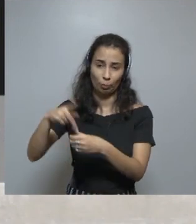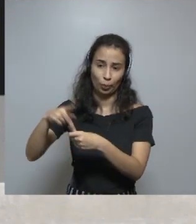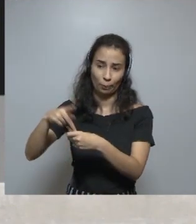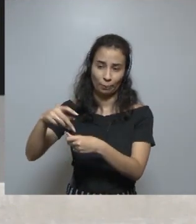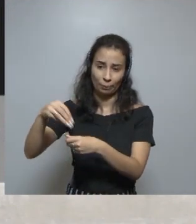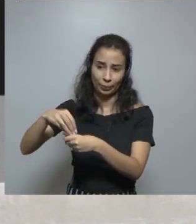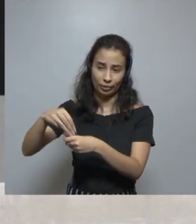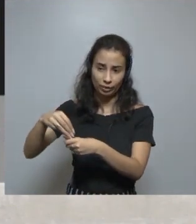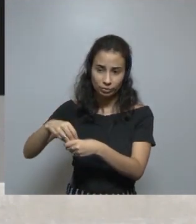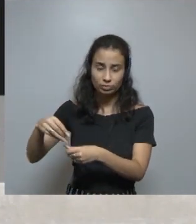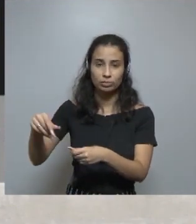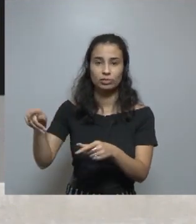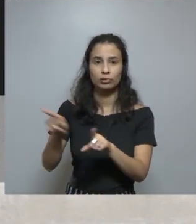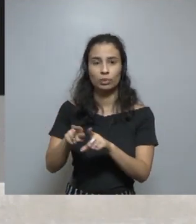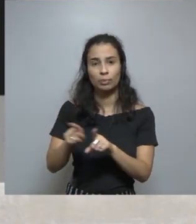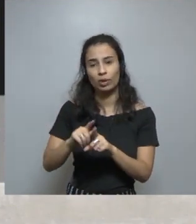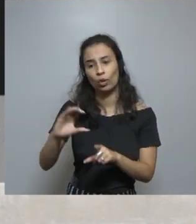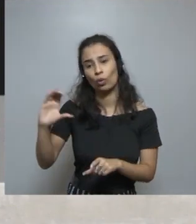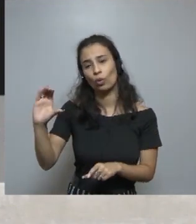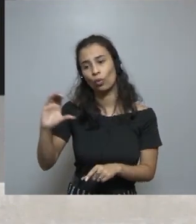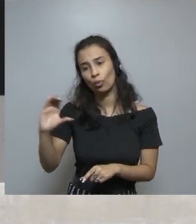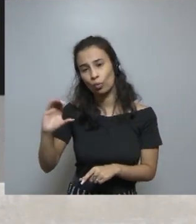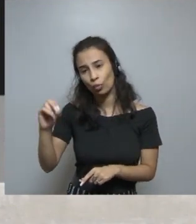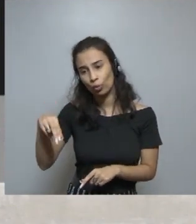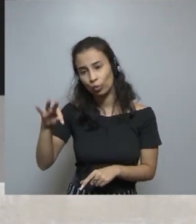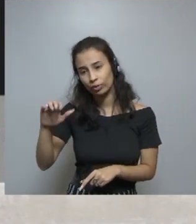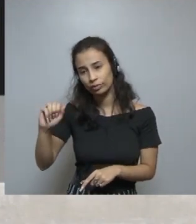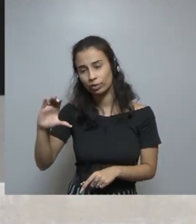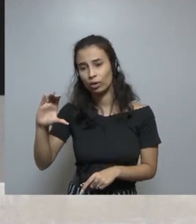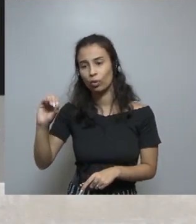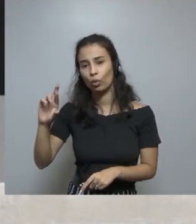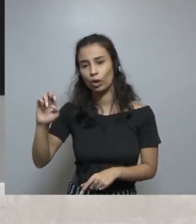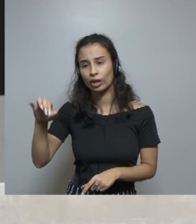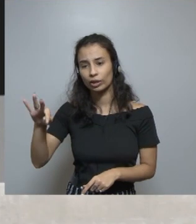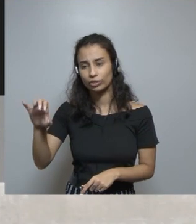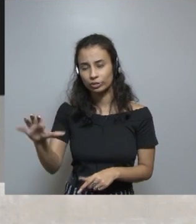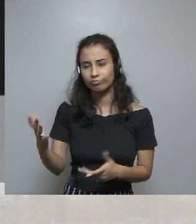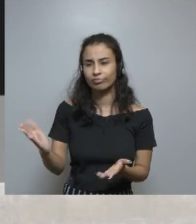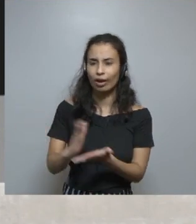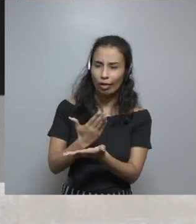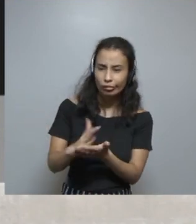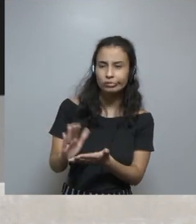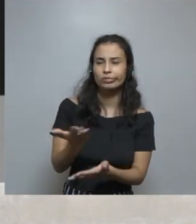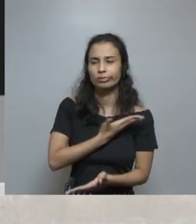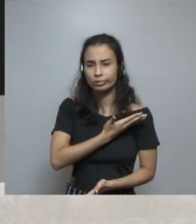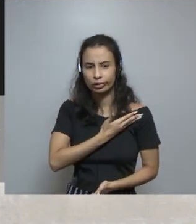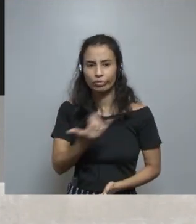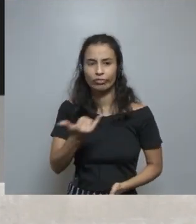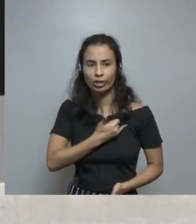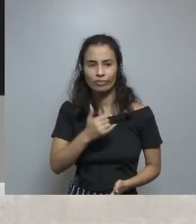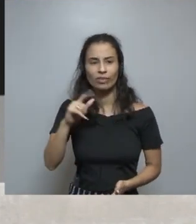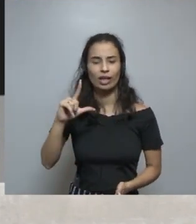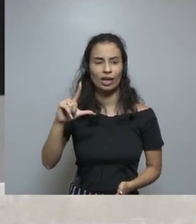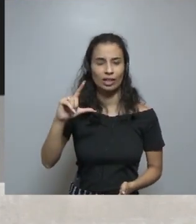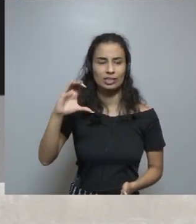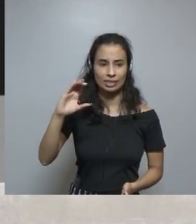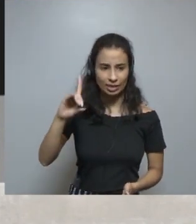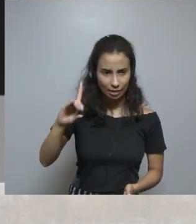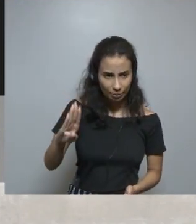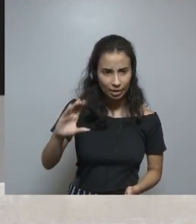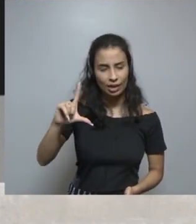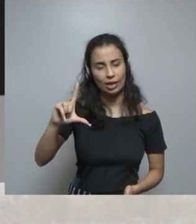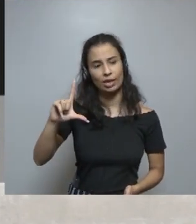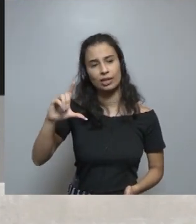y un poco en la cuenta corriente porque es más fácil. Después otros decían que escucharon de amigos